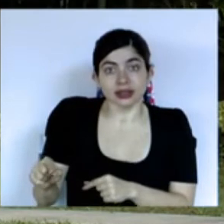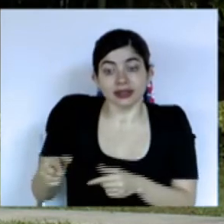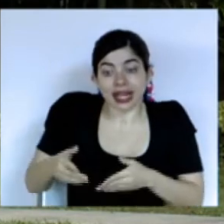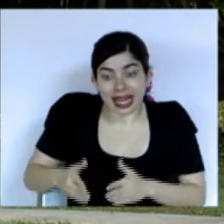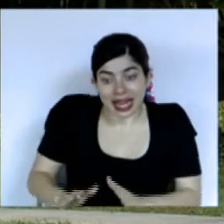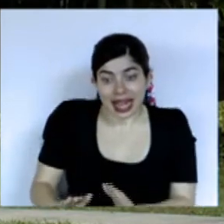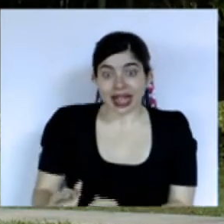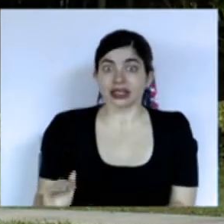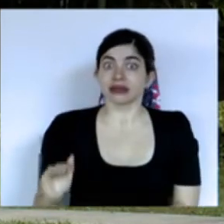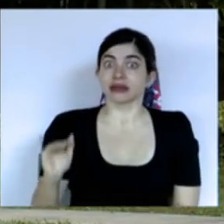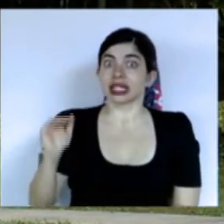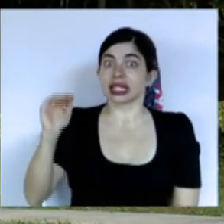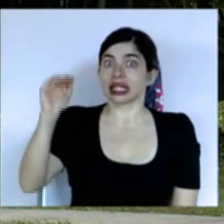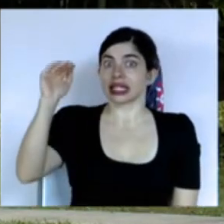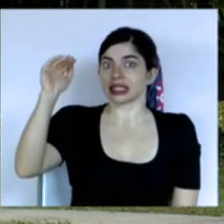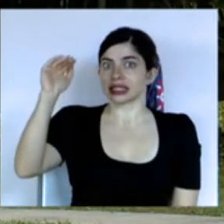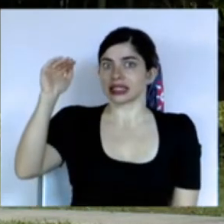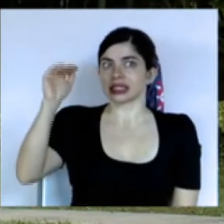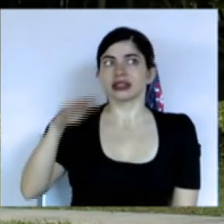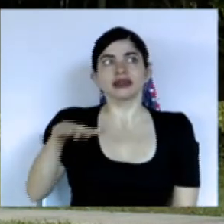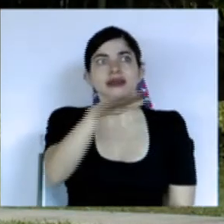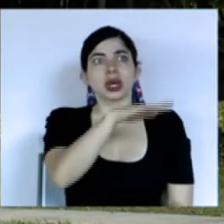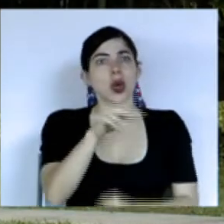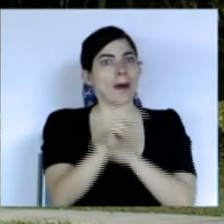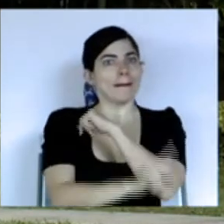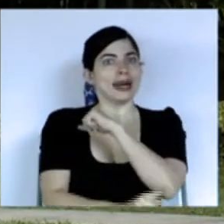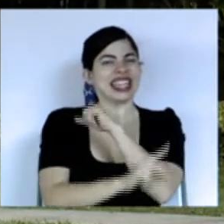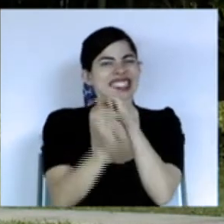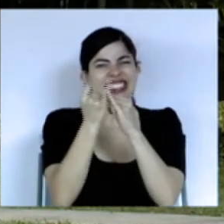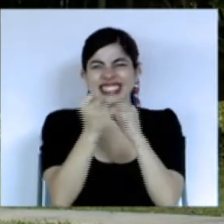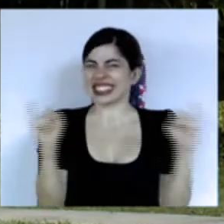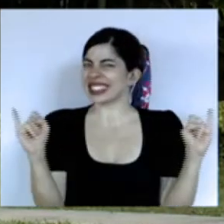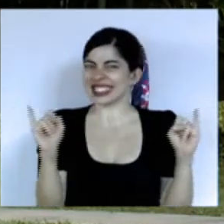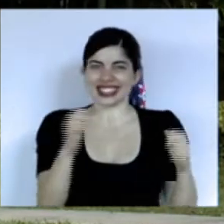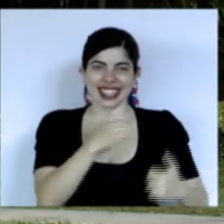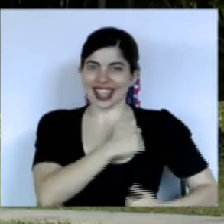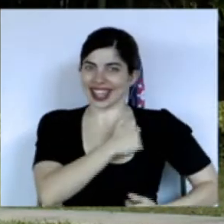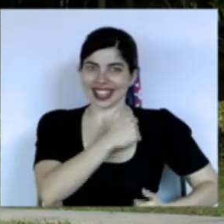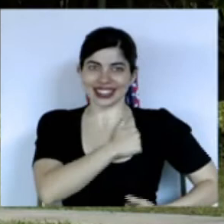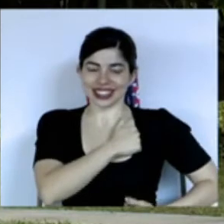nacerán y crecerán en un país sin ejército